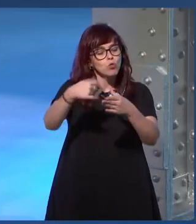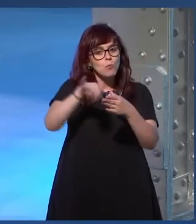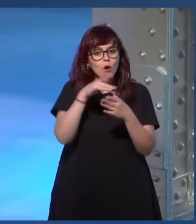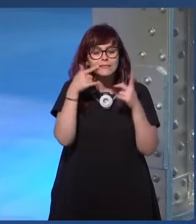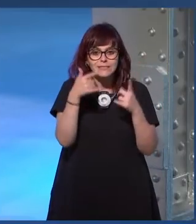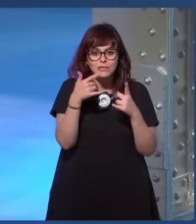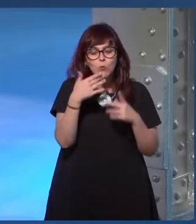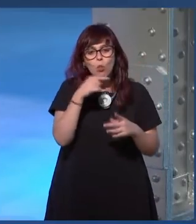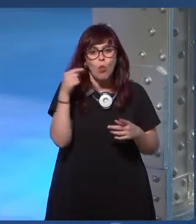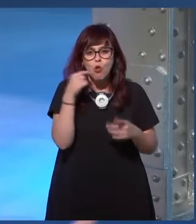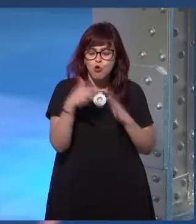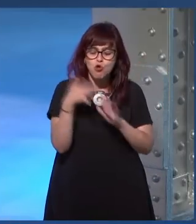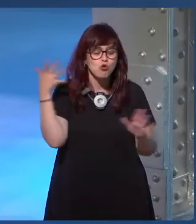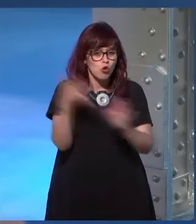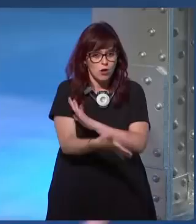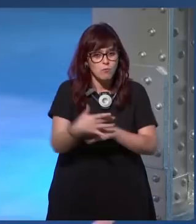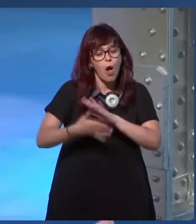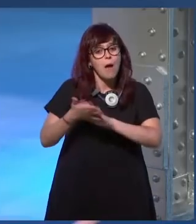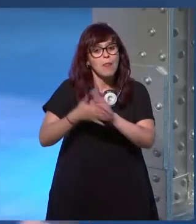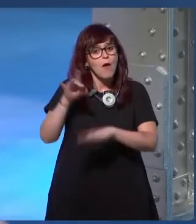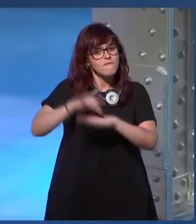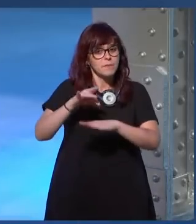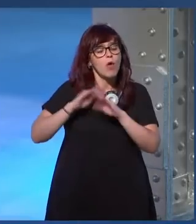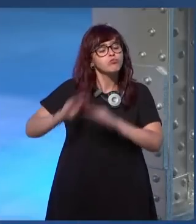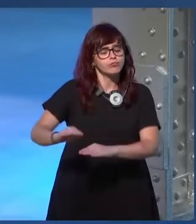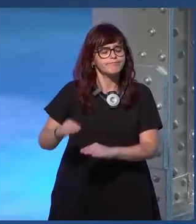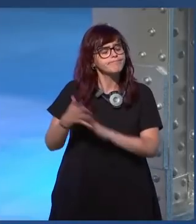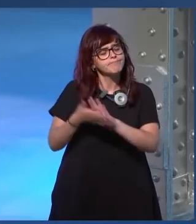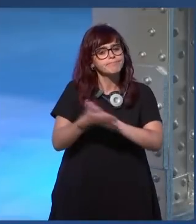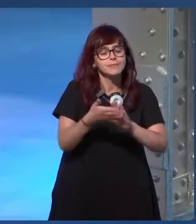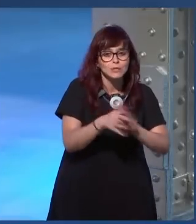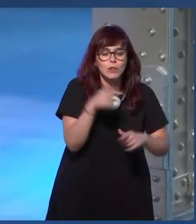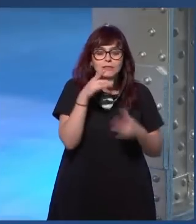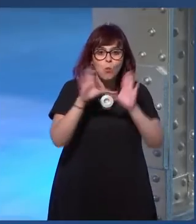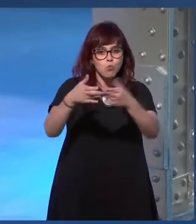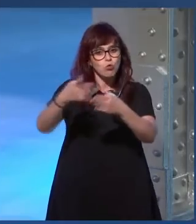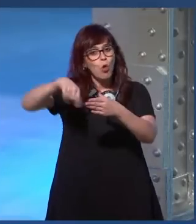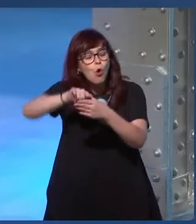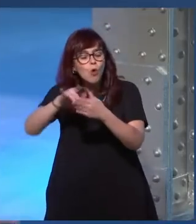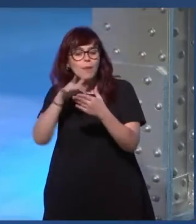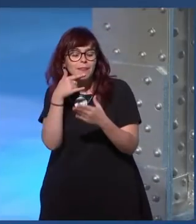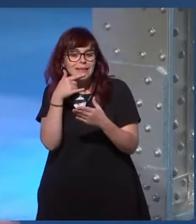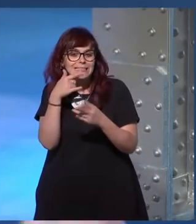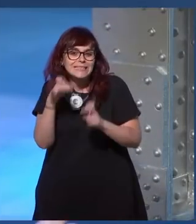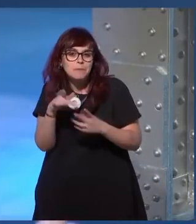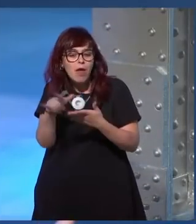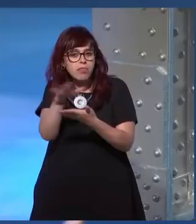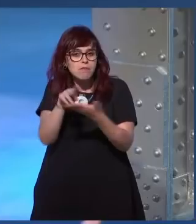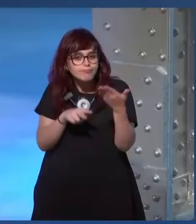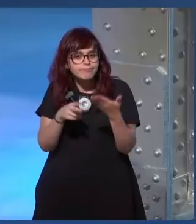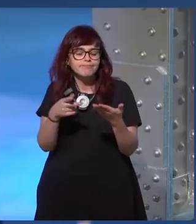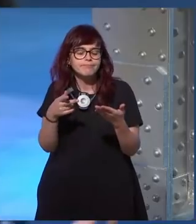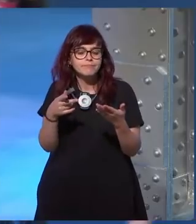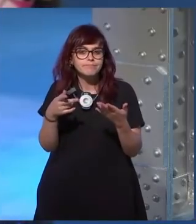una dolencia crónica también has hablado mucho de tu enfermedad y yo creo que no todo obviamente no todo el mundo